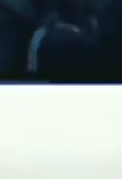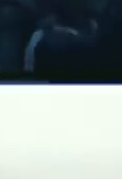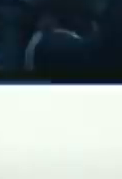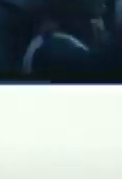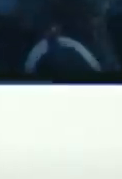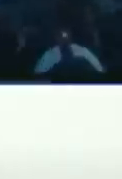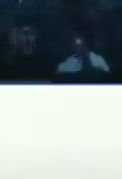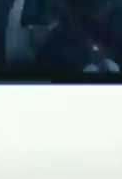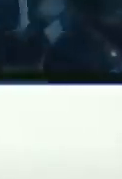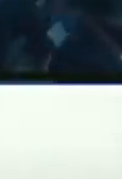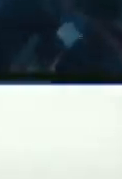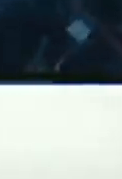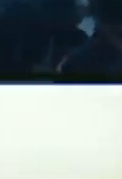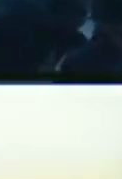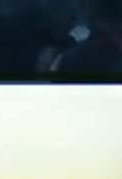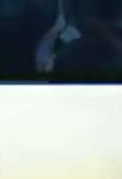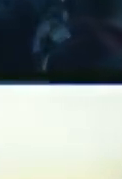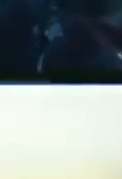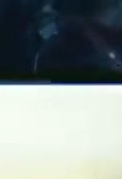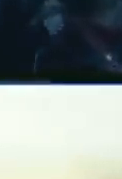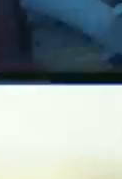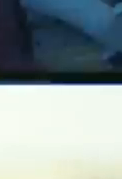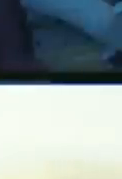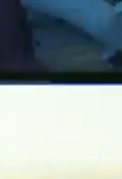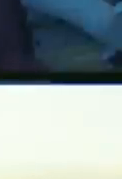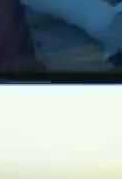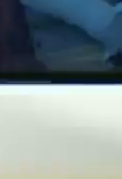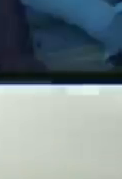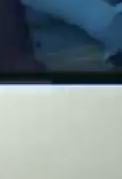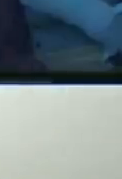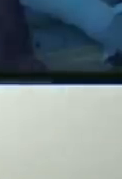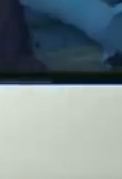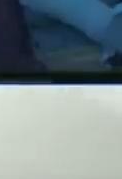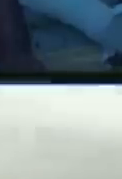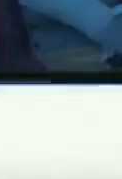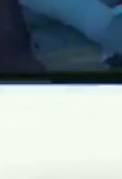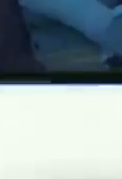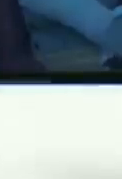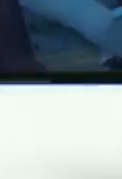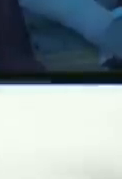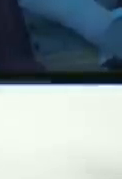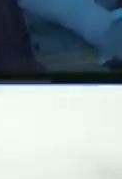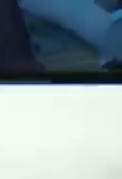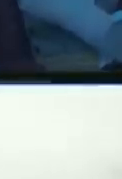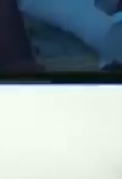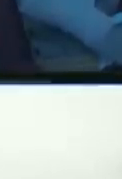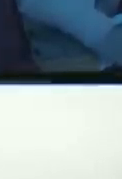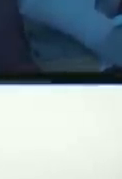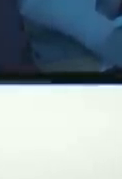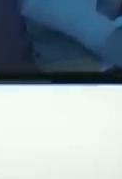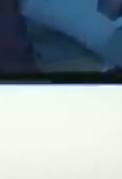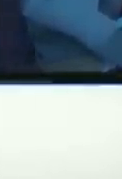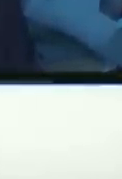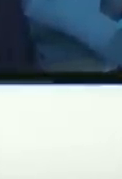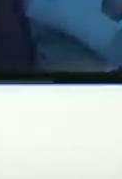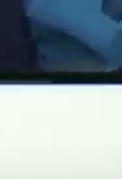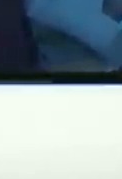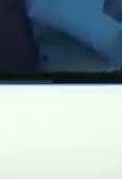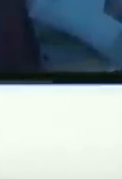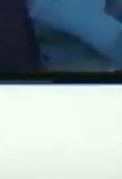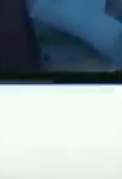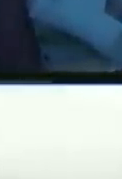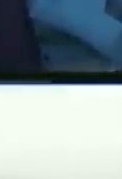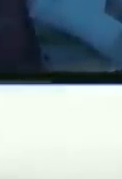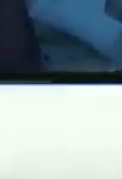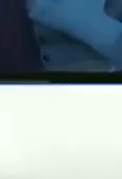Carabobo para nosotros es el sitio donde llega llegan varios torrentes de historias diferentes